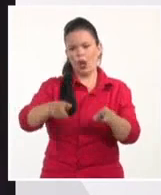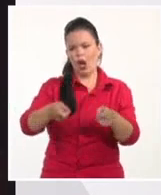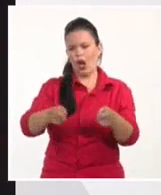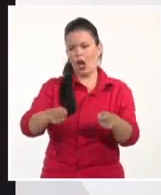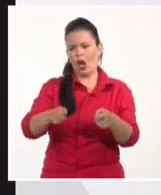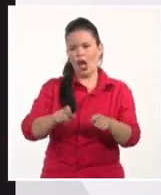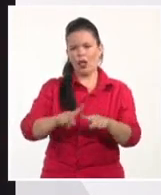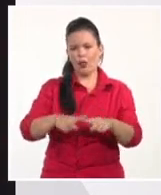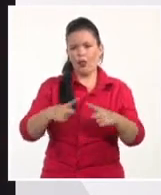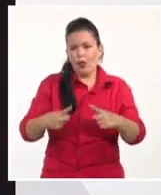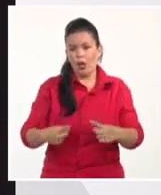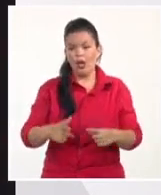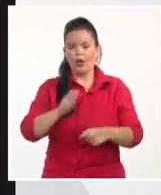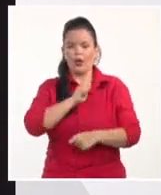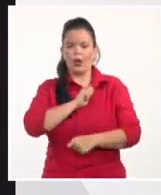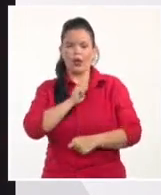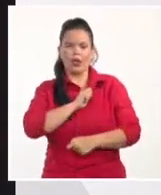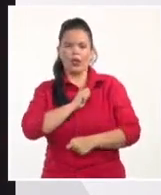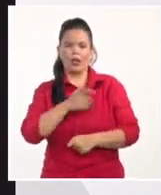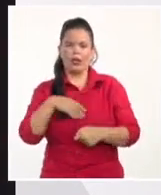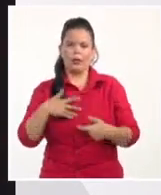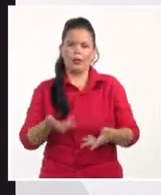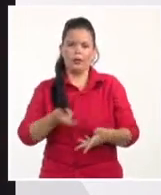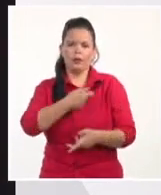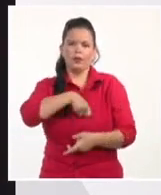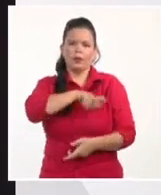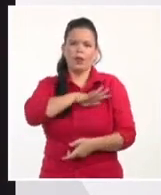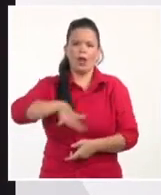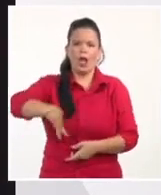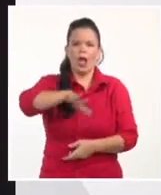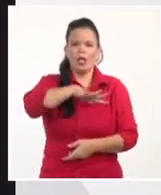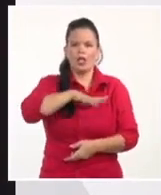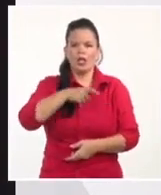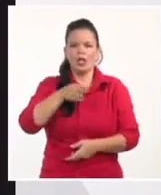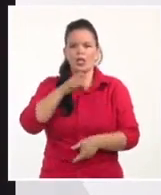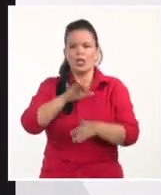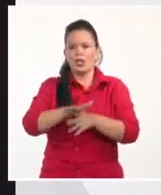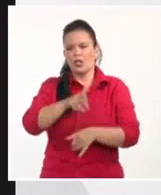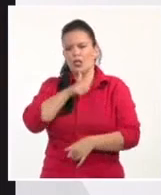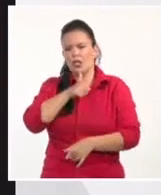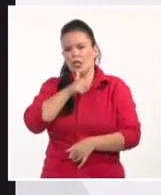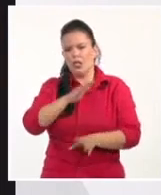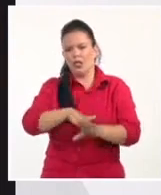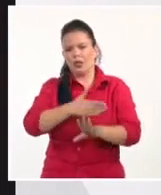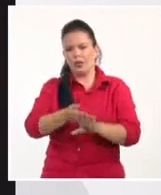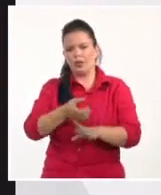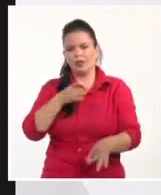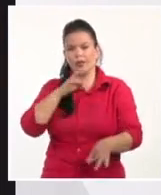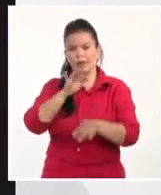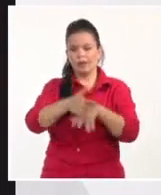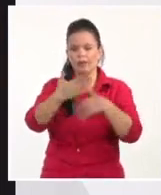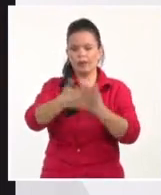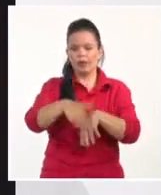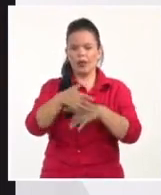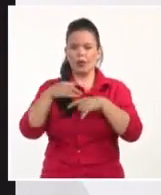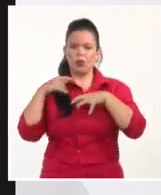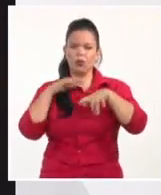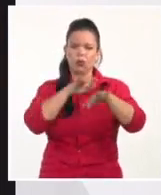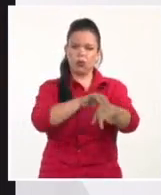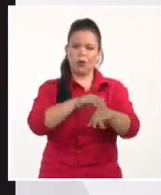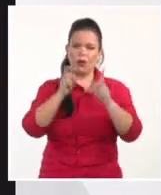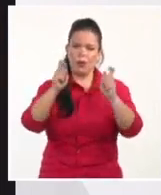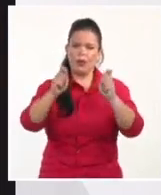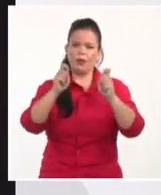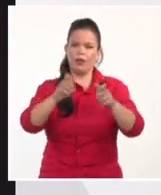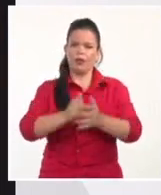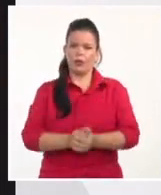incertidumbre, de impacto mediático, para que facilitase, bueno, todo el tema de manifestaciones. Por otro lado, creo que si